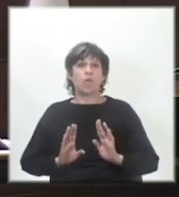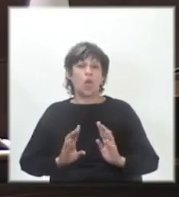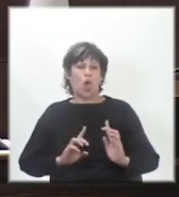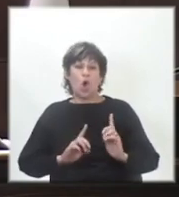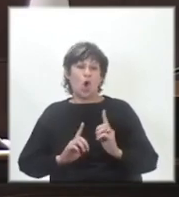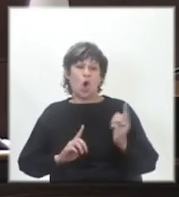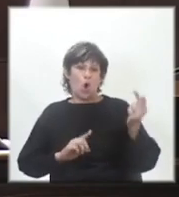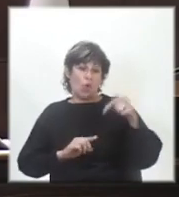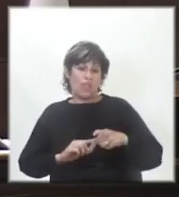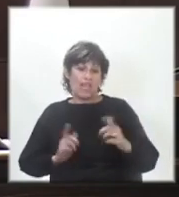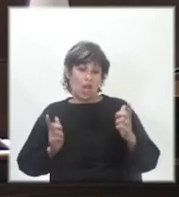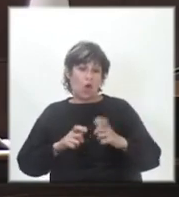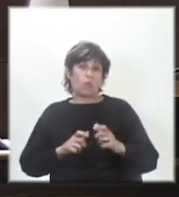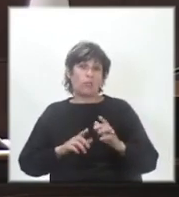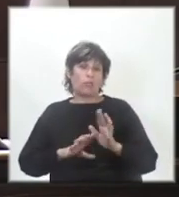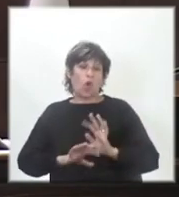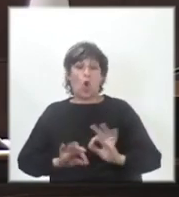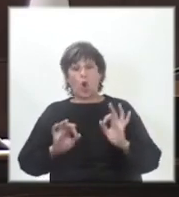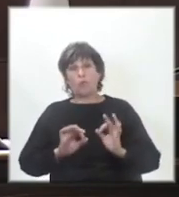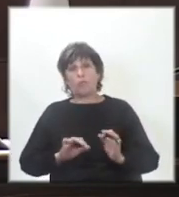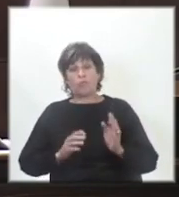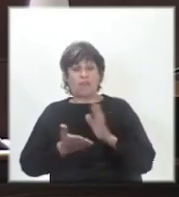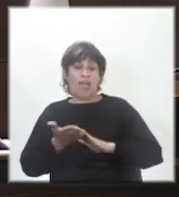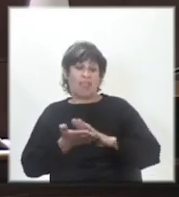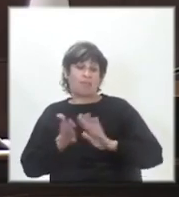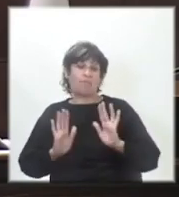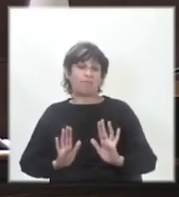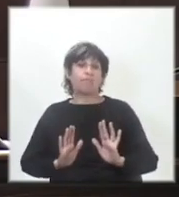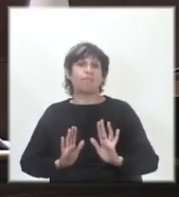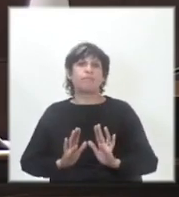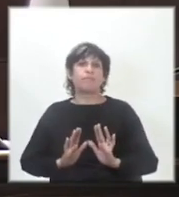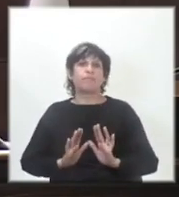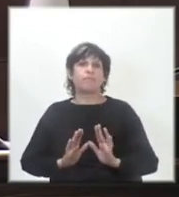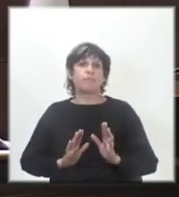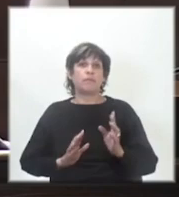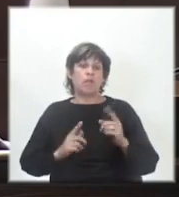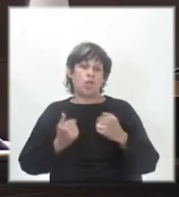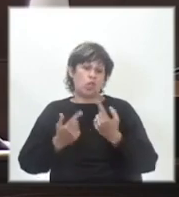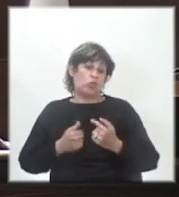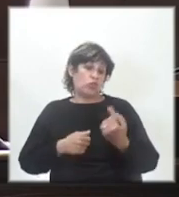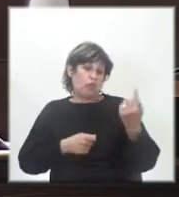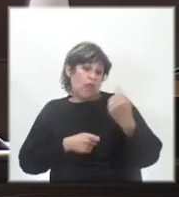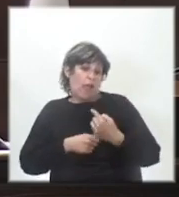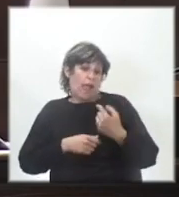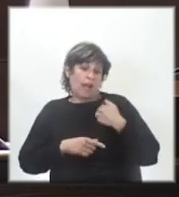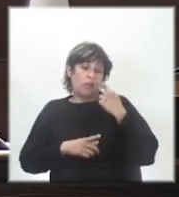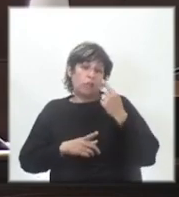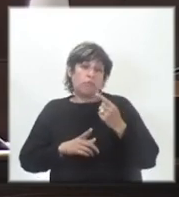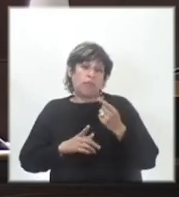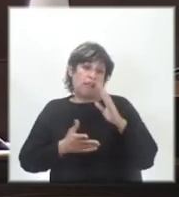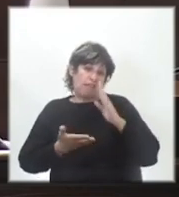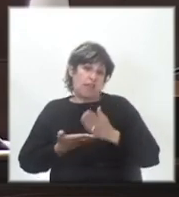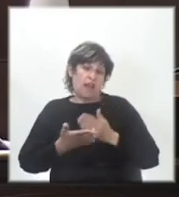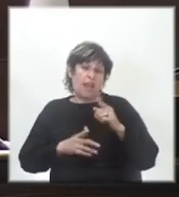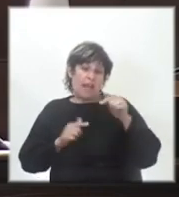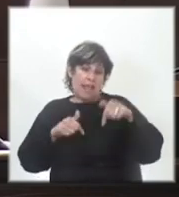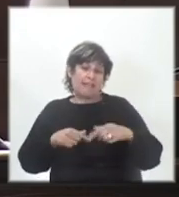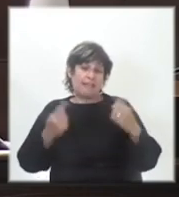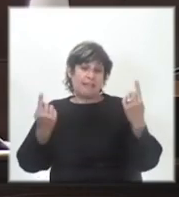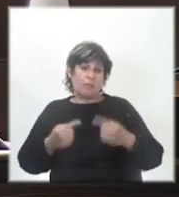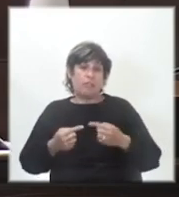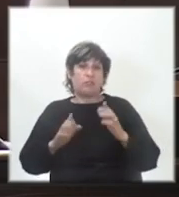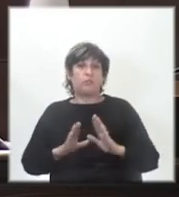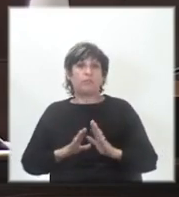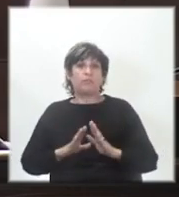comisión, o bien si no, nada. Y nos obligaron, en definitiva, a esta interpelación.